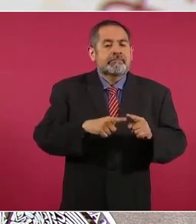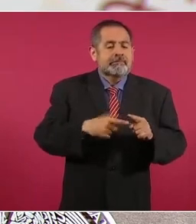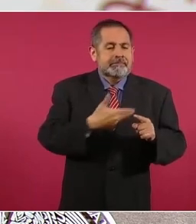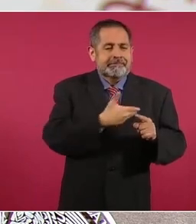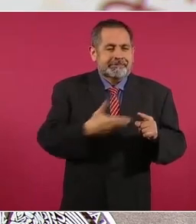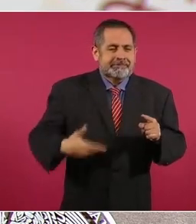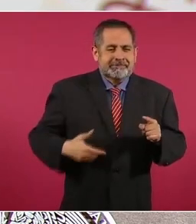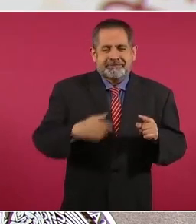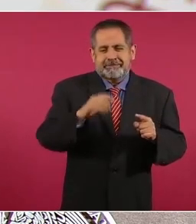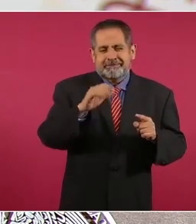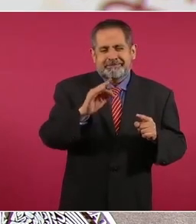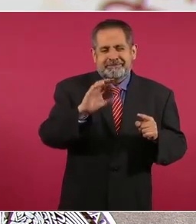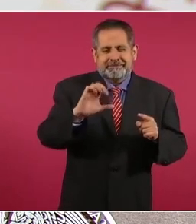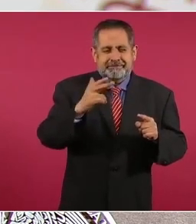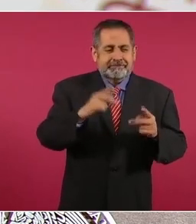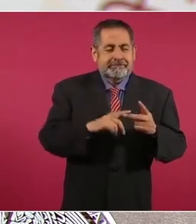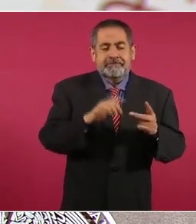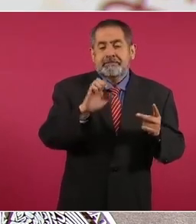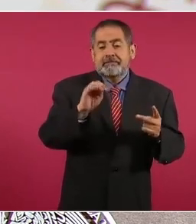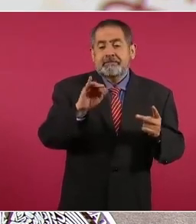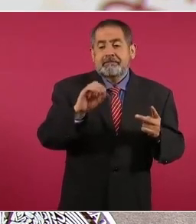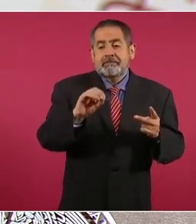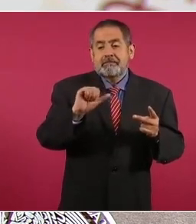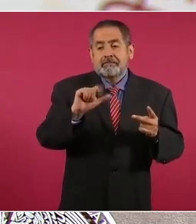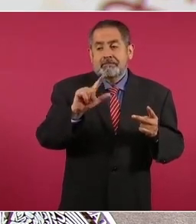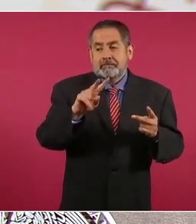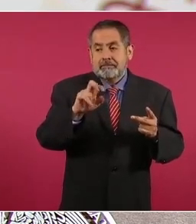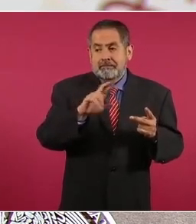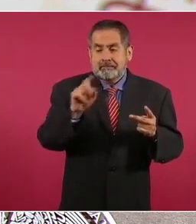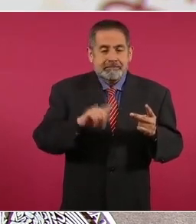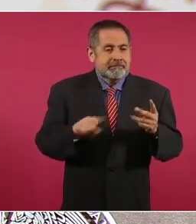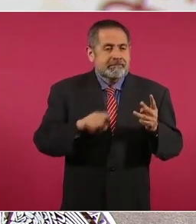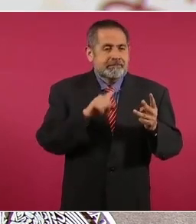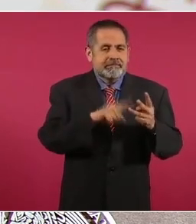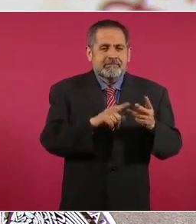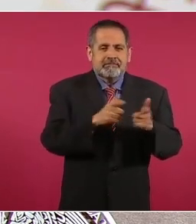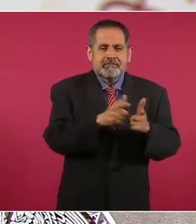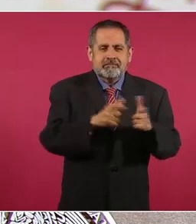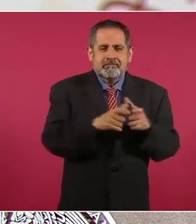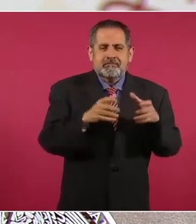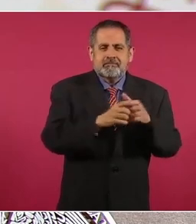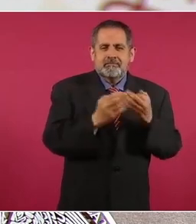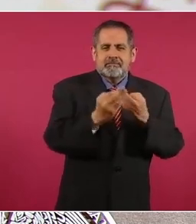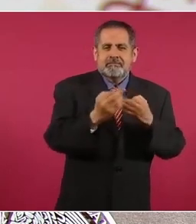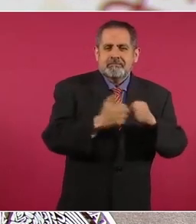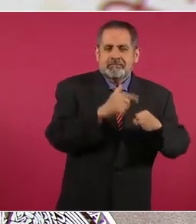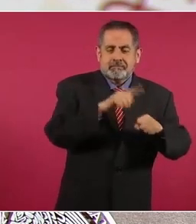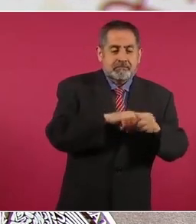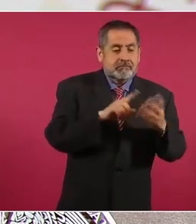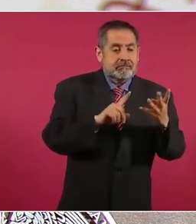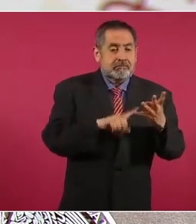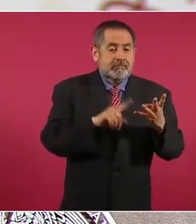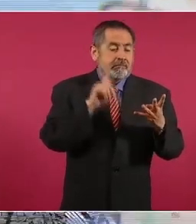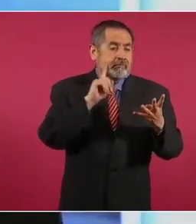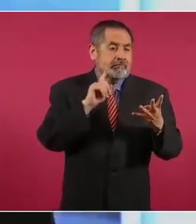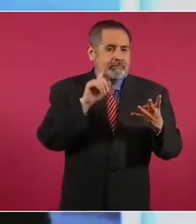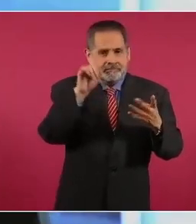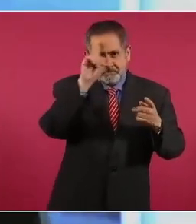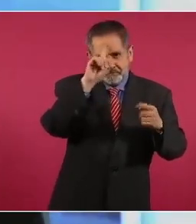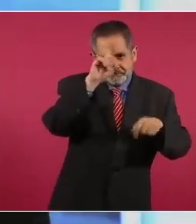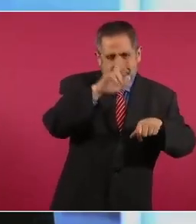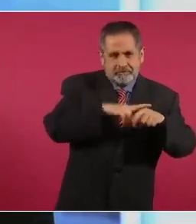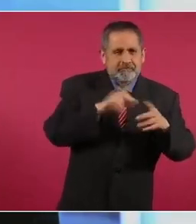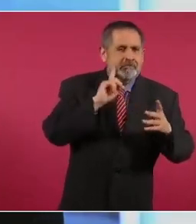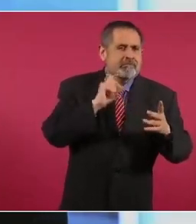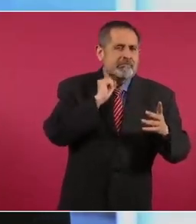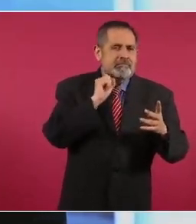Álvarez y Casa, el Frente Cívico Nacional y la asesora del Senado, ahora sabemos que es asesora del Senado,